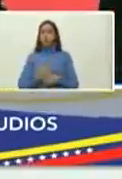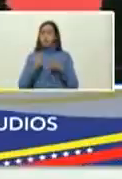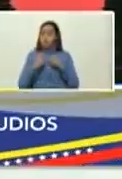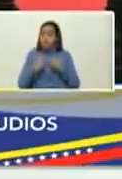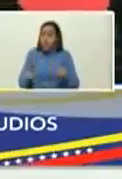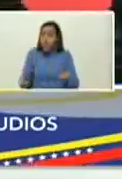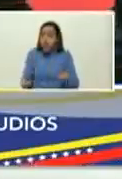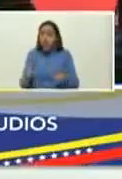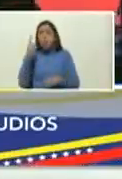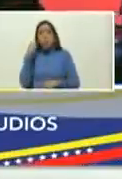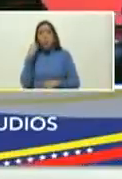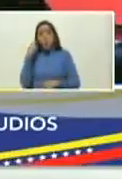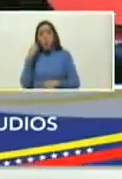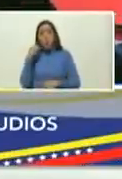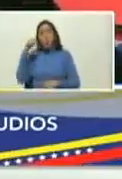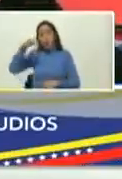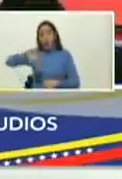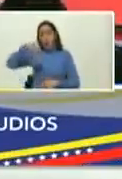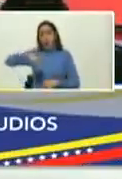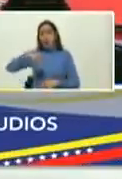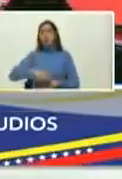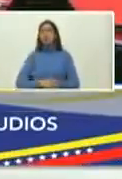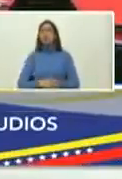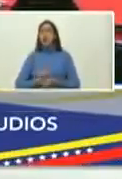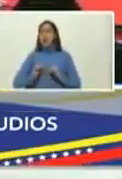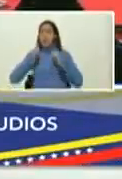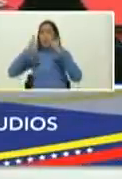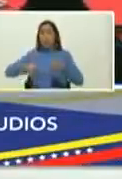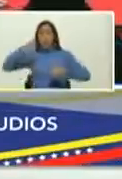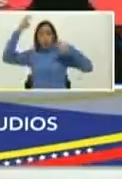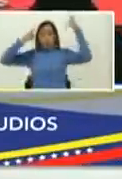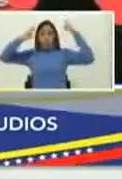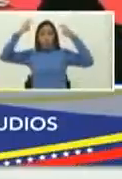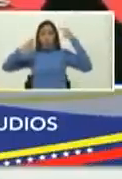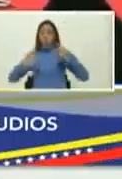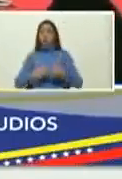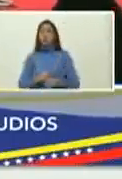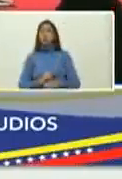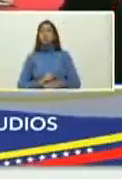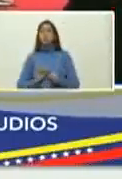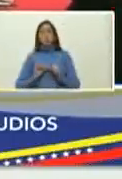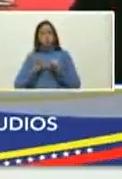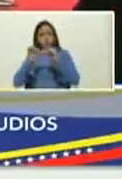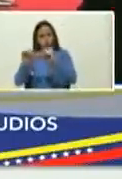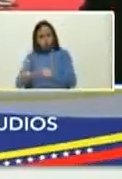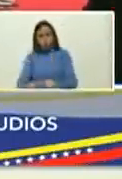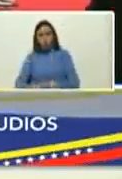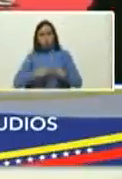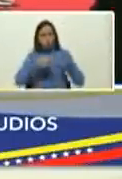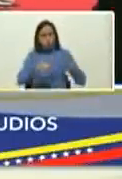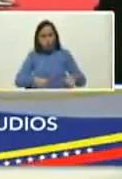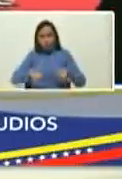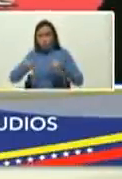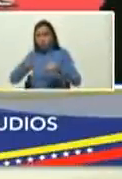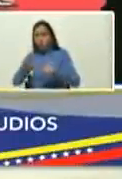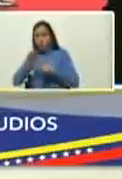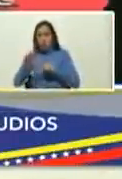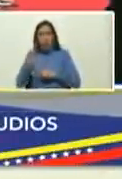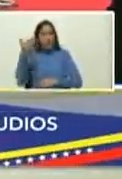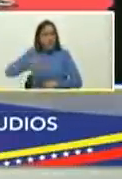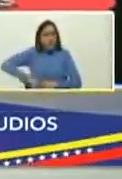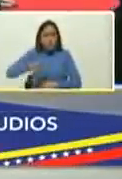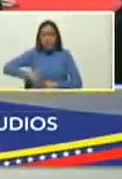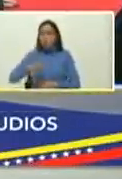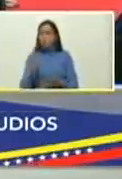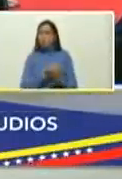ya una tradición que desde el comandante Chávez se ha instituido que los premios literarios importan porque marcan un momento